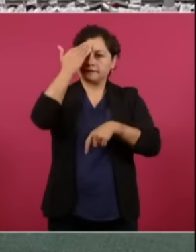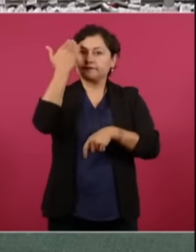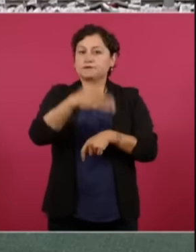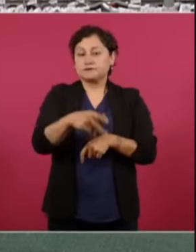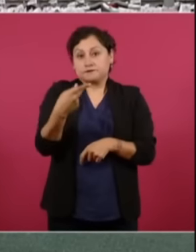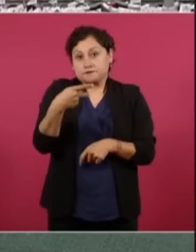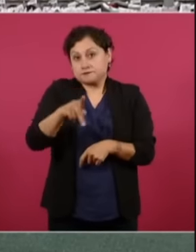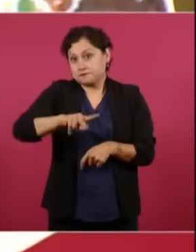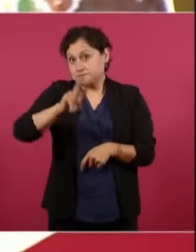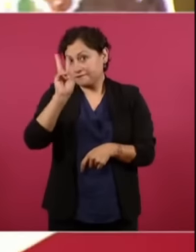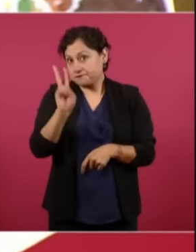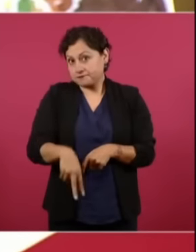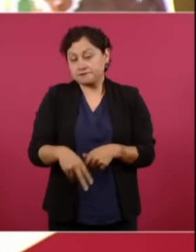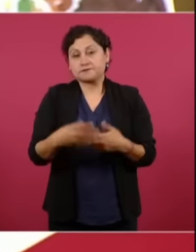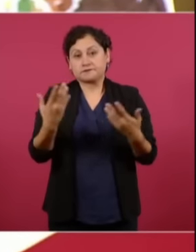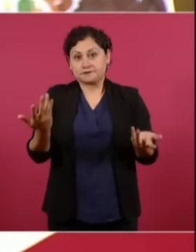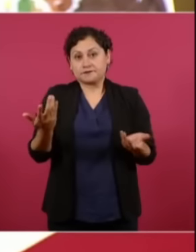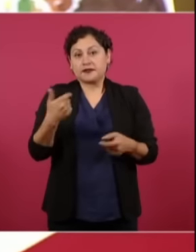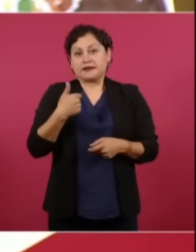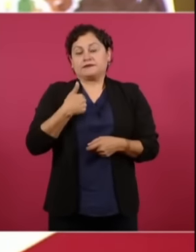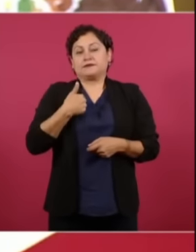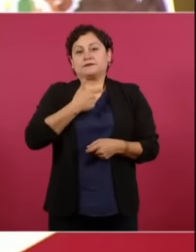porque como se enojan tanto